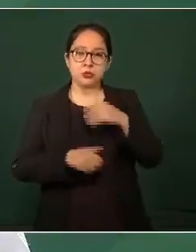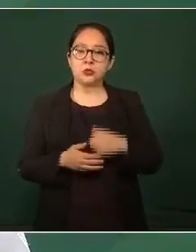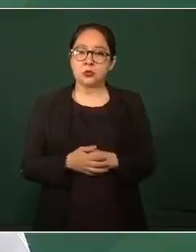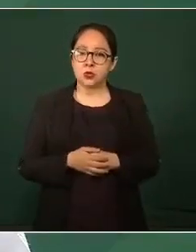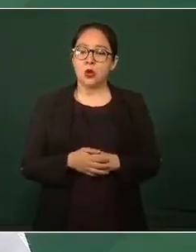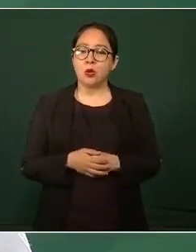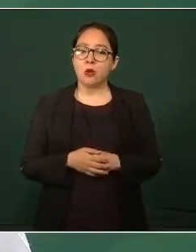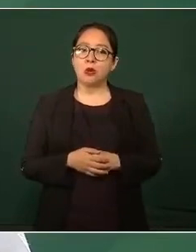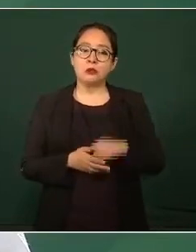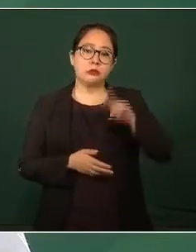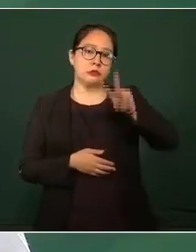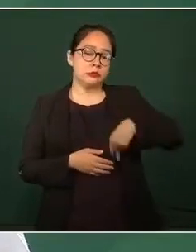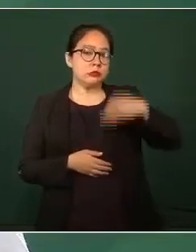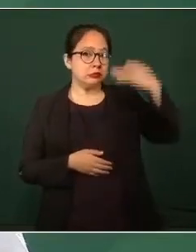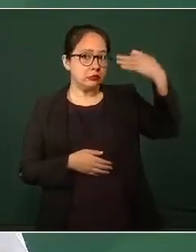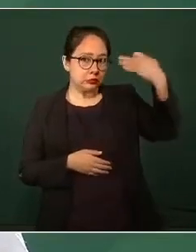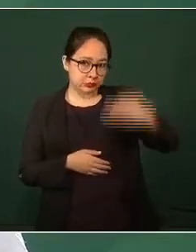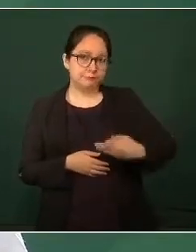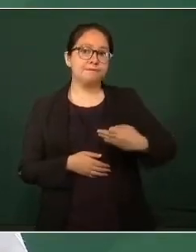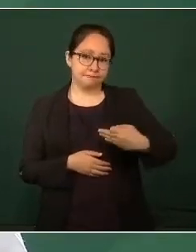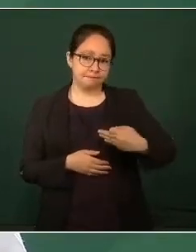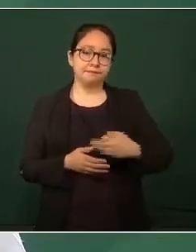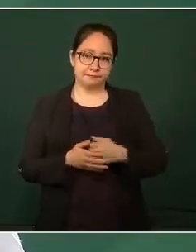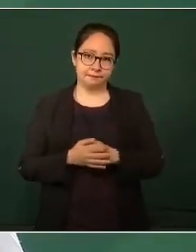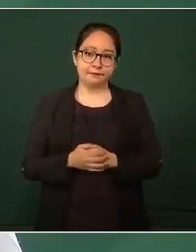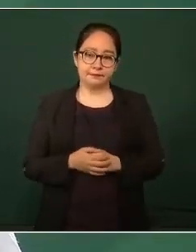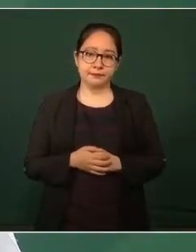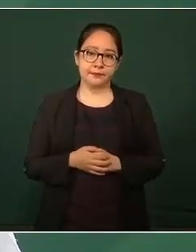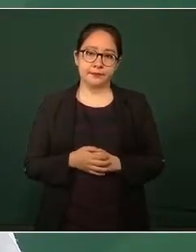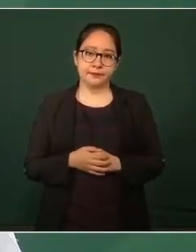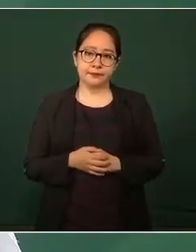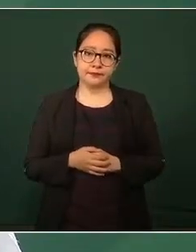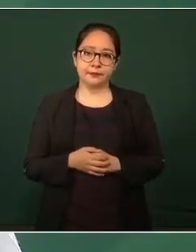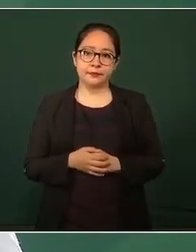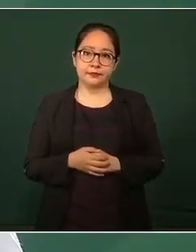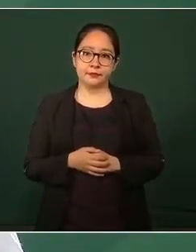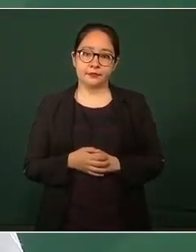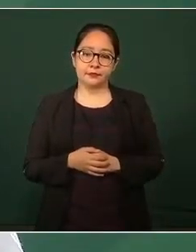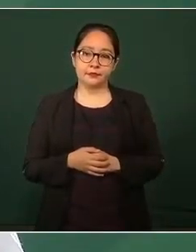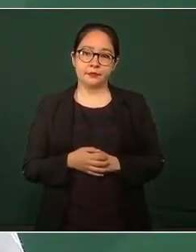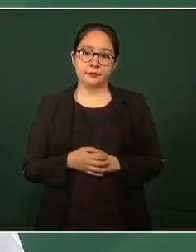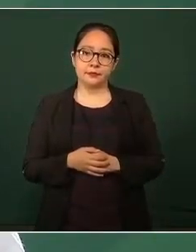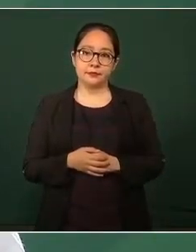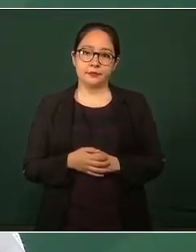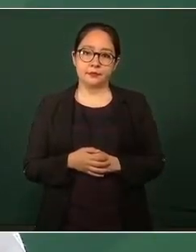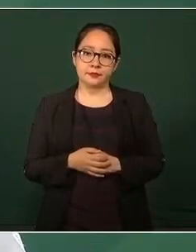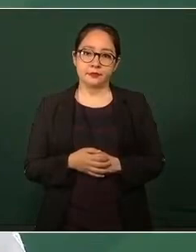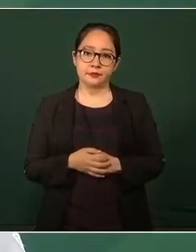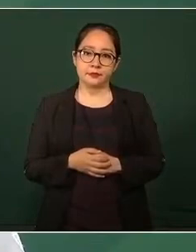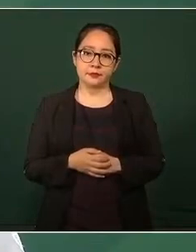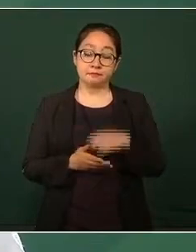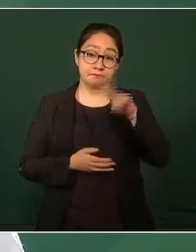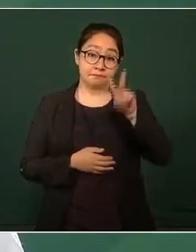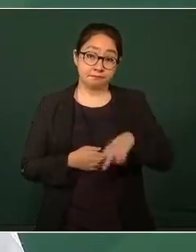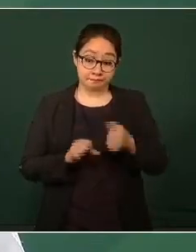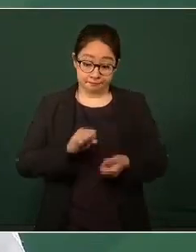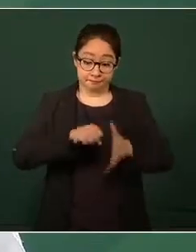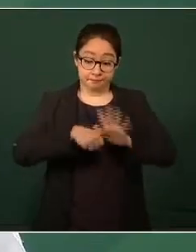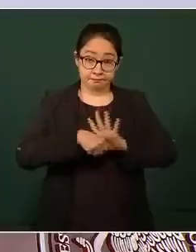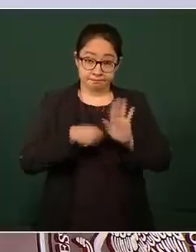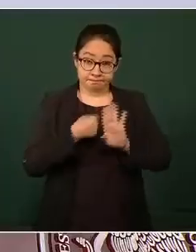aceptar el enviarnos estas vacunas